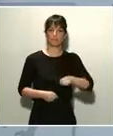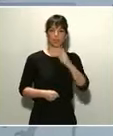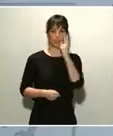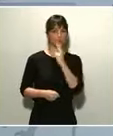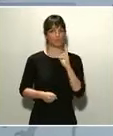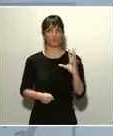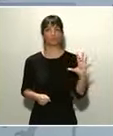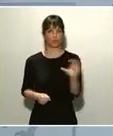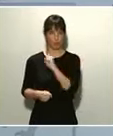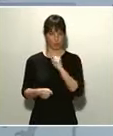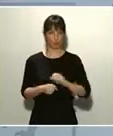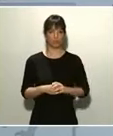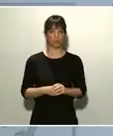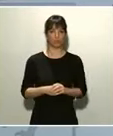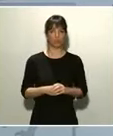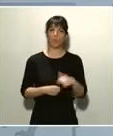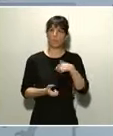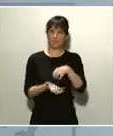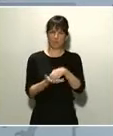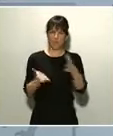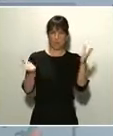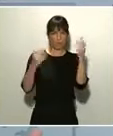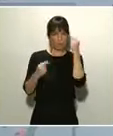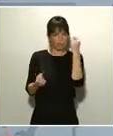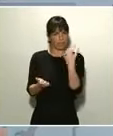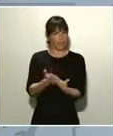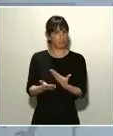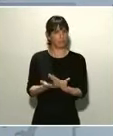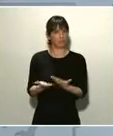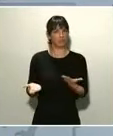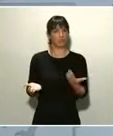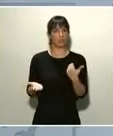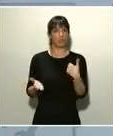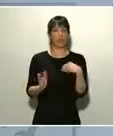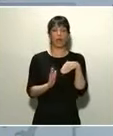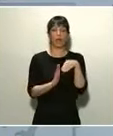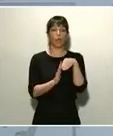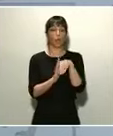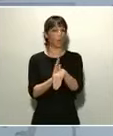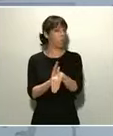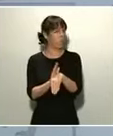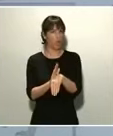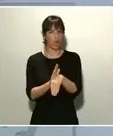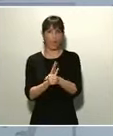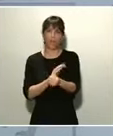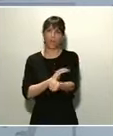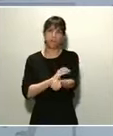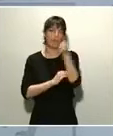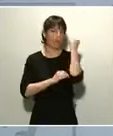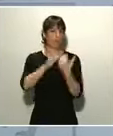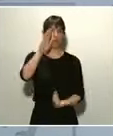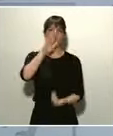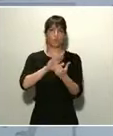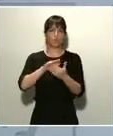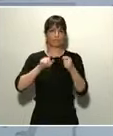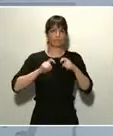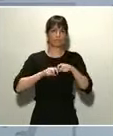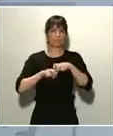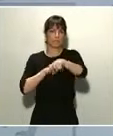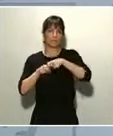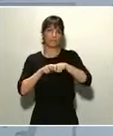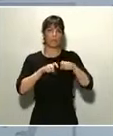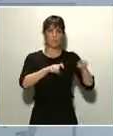porque ahí están los datos, de bajón, no, de franazo absoluto de los desplazamientos, del consumo energético en hogares